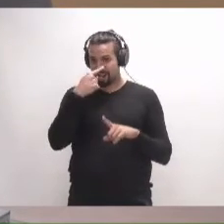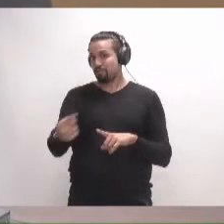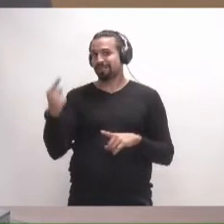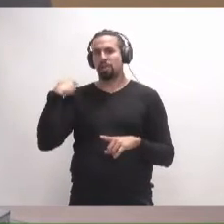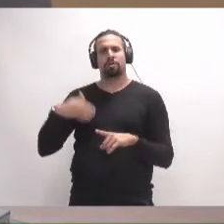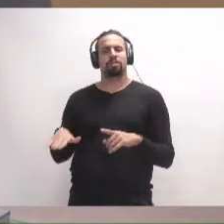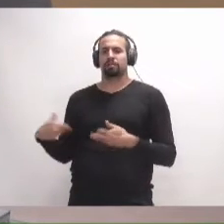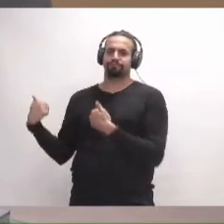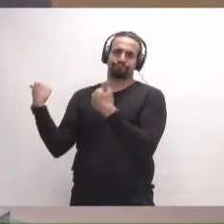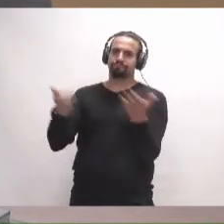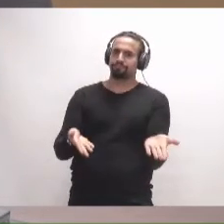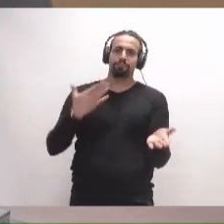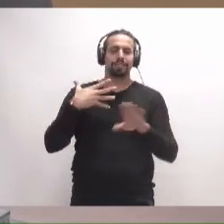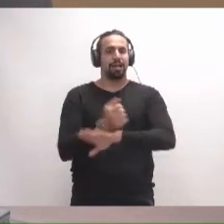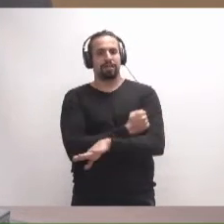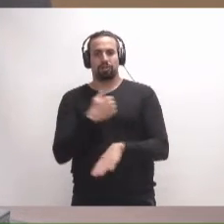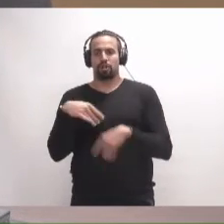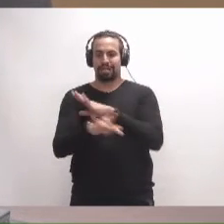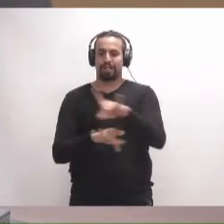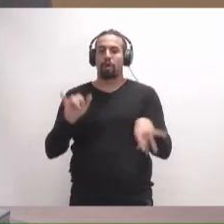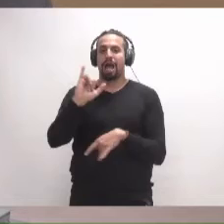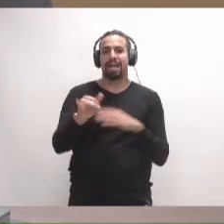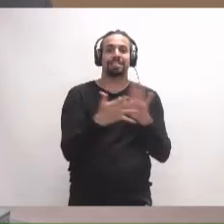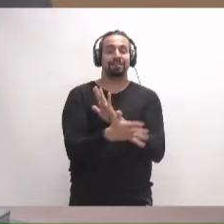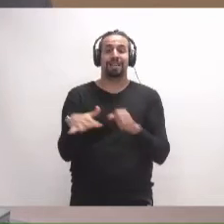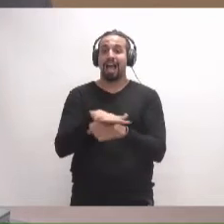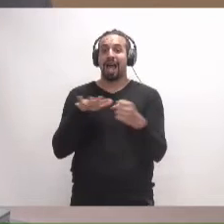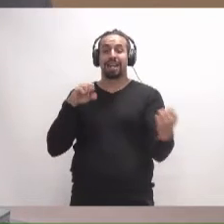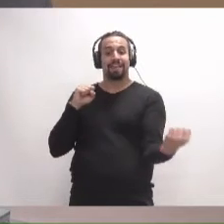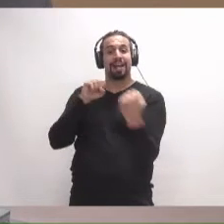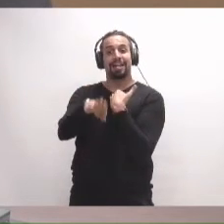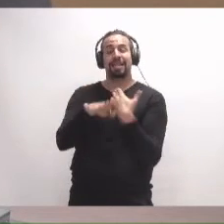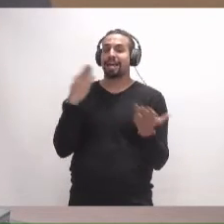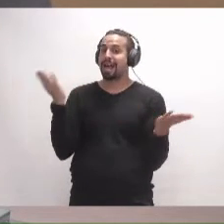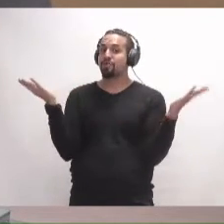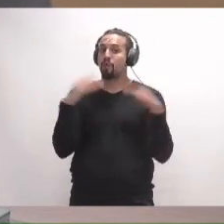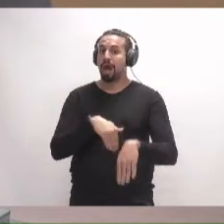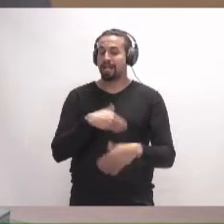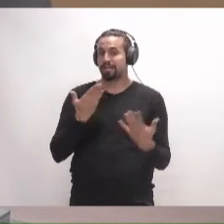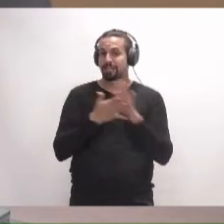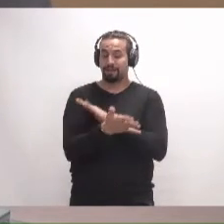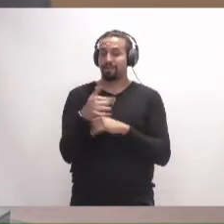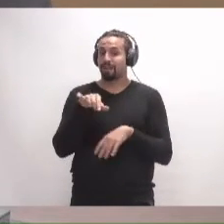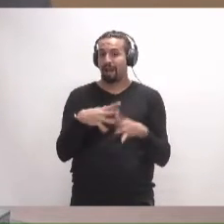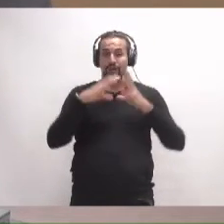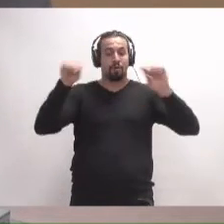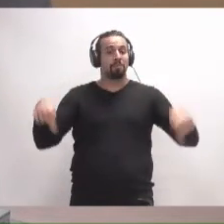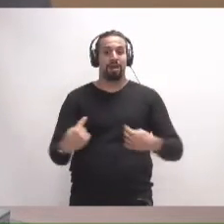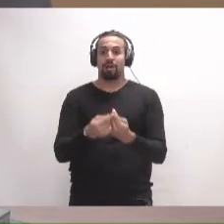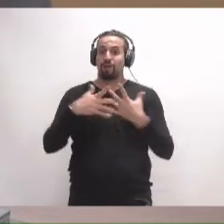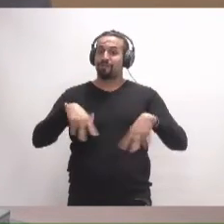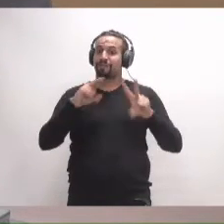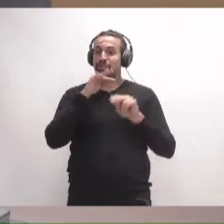ha puesto a disposición del Cabildo los terrenos. Es la inacción del área de carreteras la que ha impedido formalizar el convenio. Y, además,